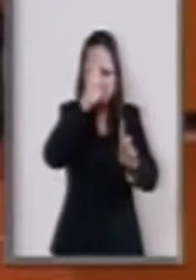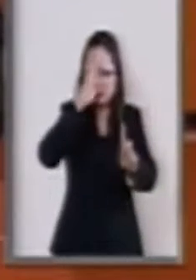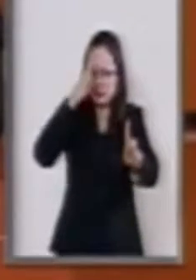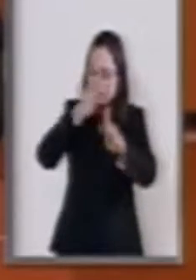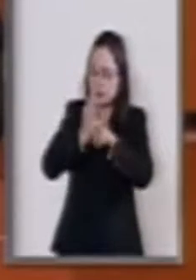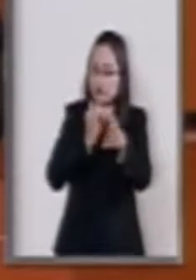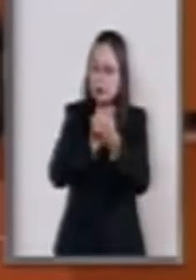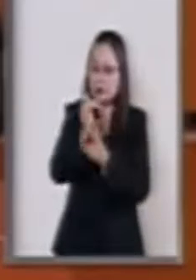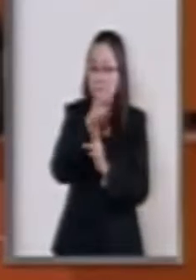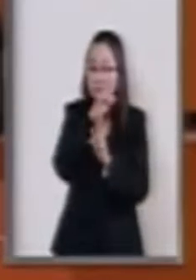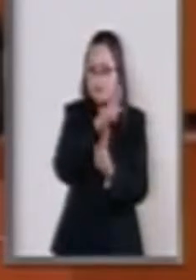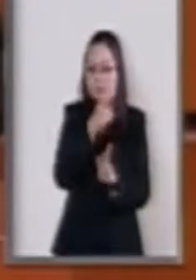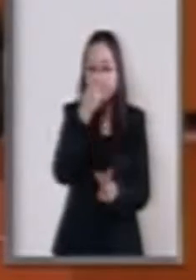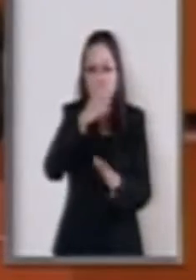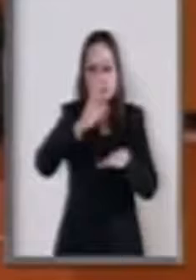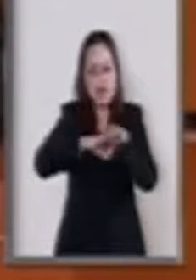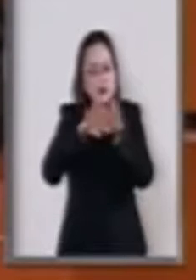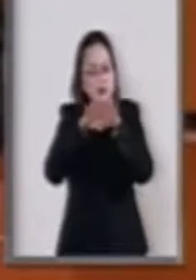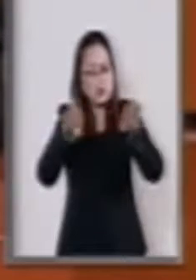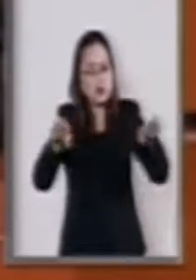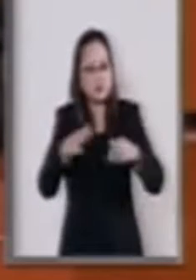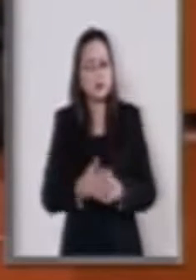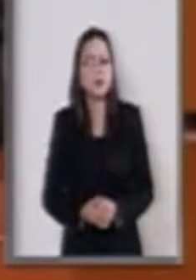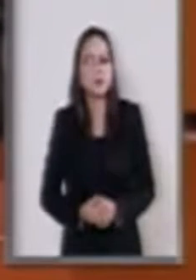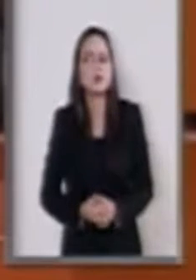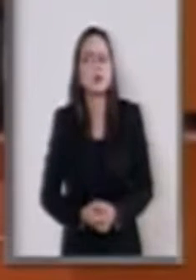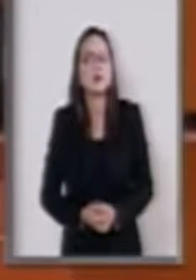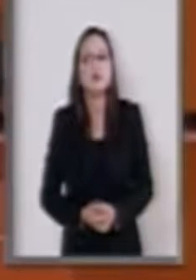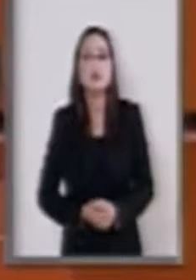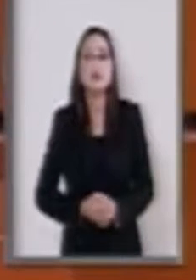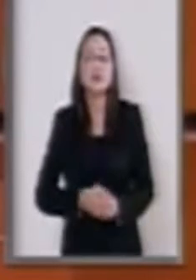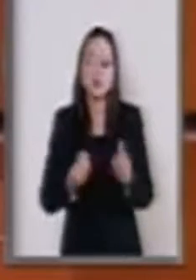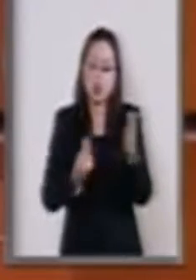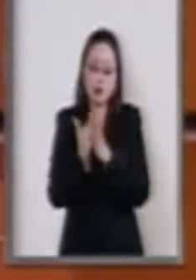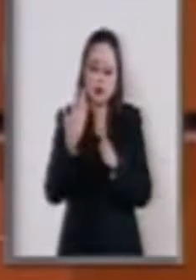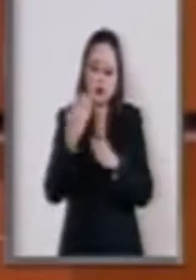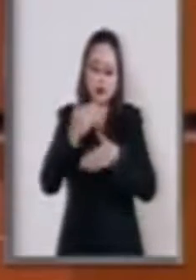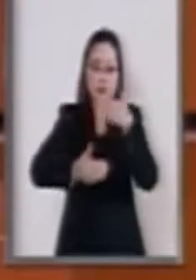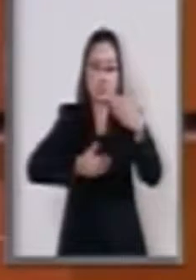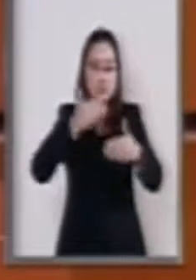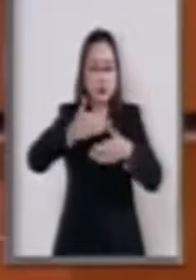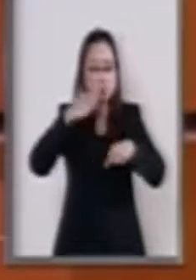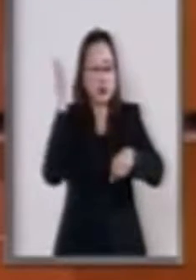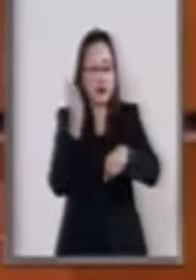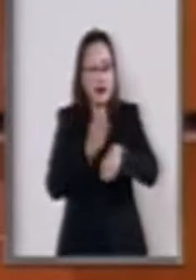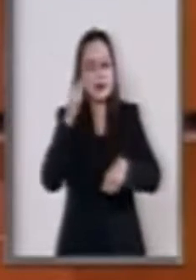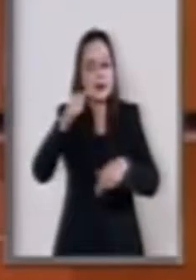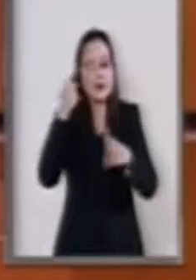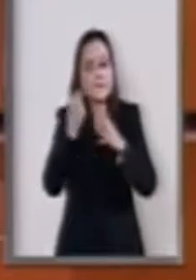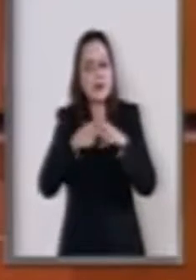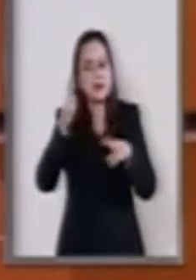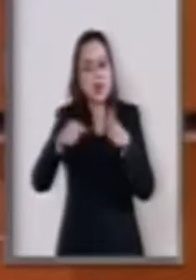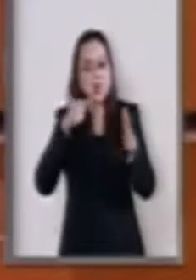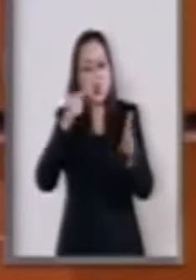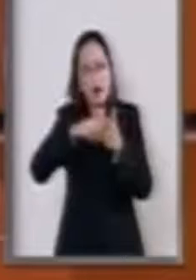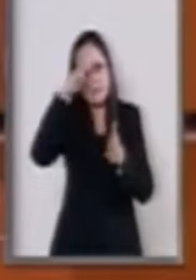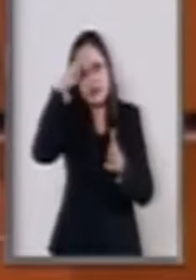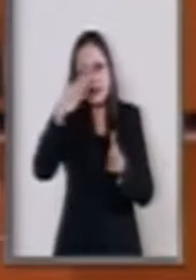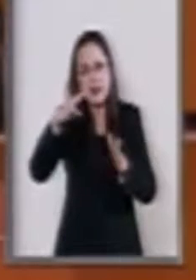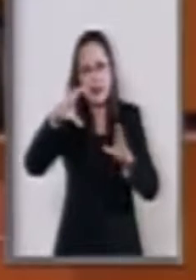justicia y equidad. Los nuevos procedimientos penales comenzaron en Mexicali, la capital,